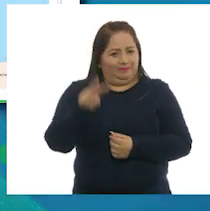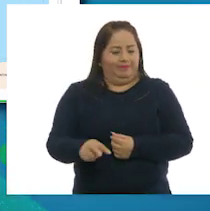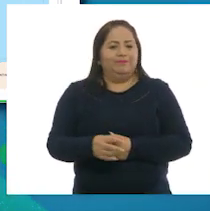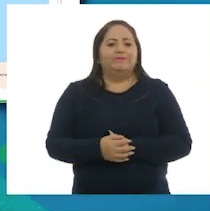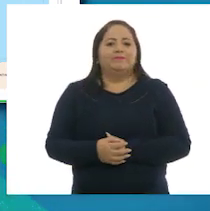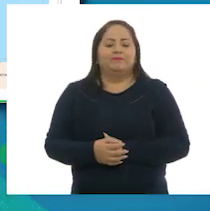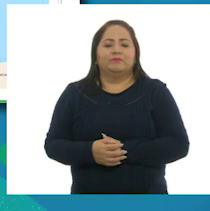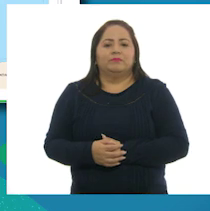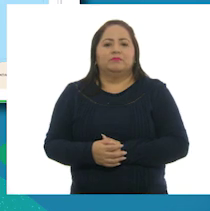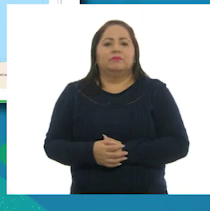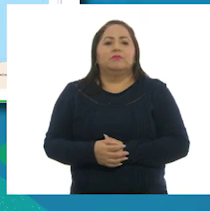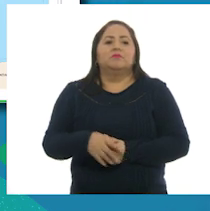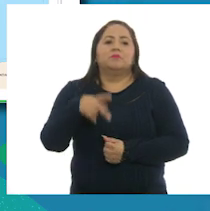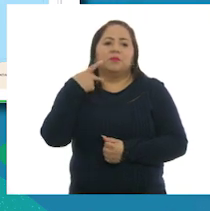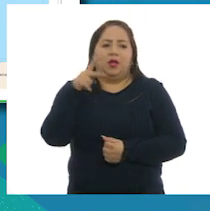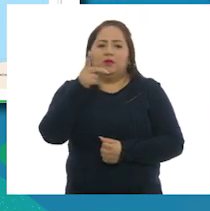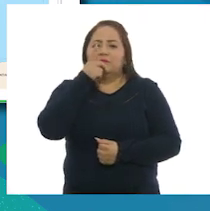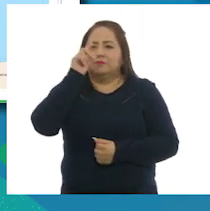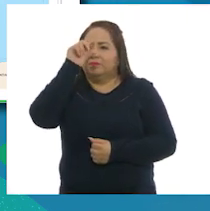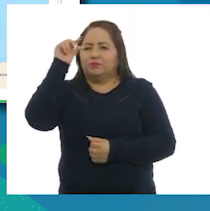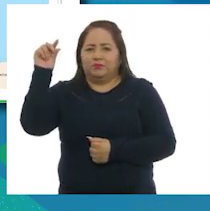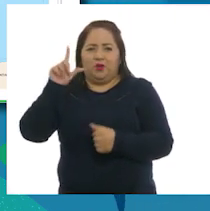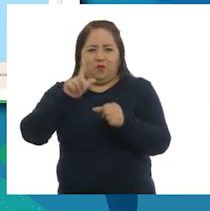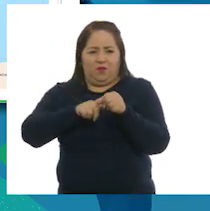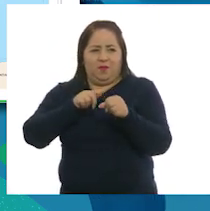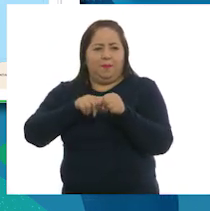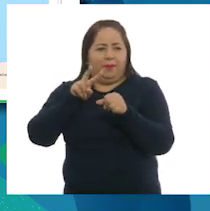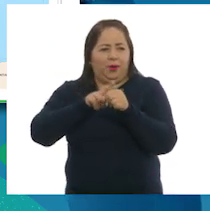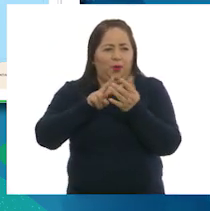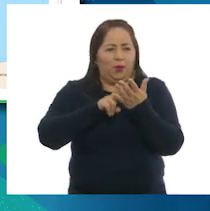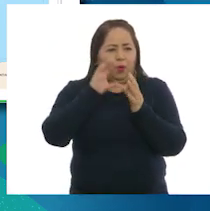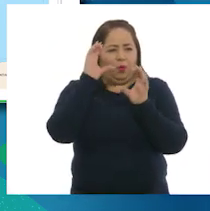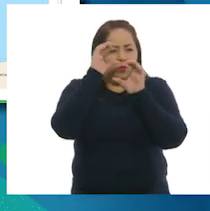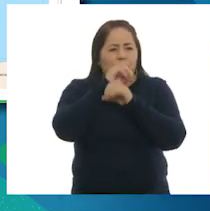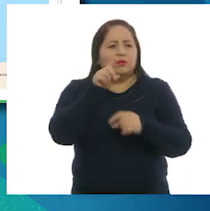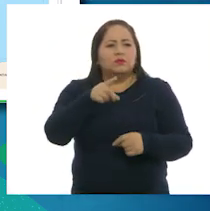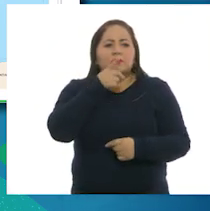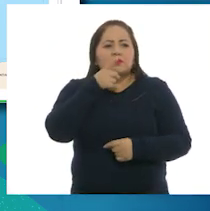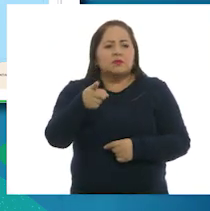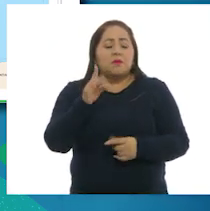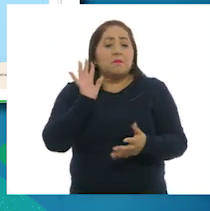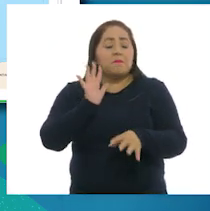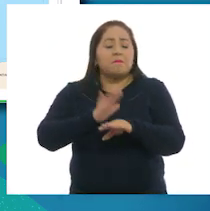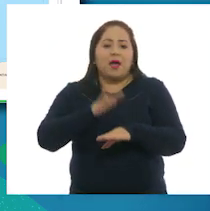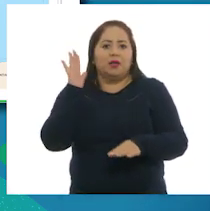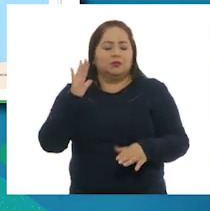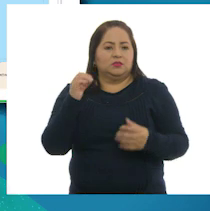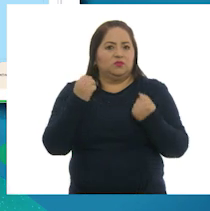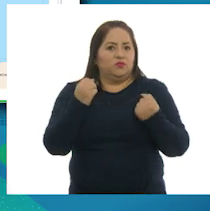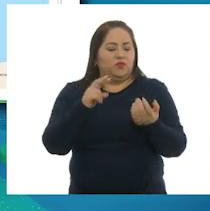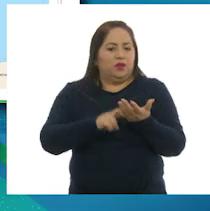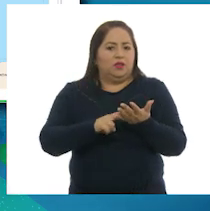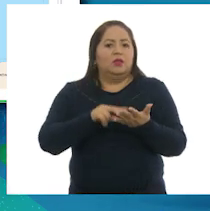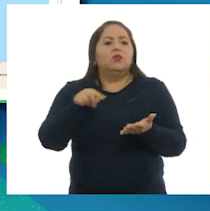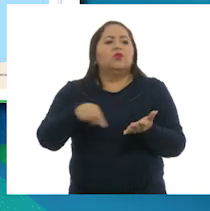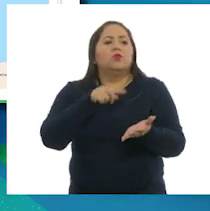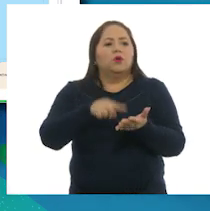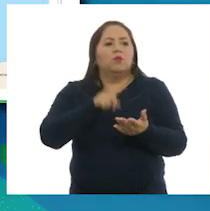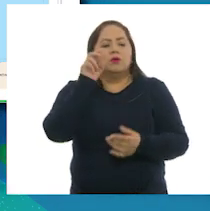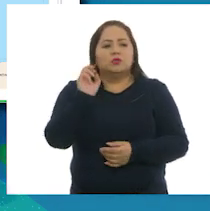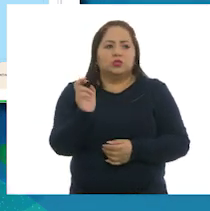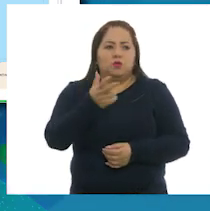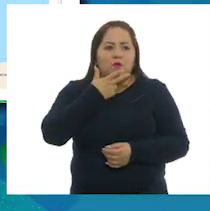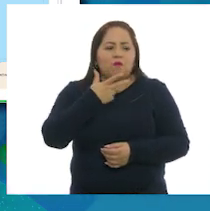Larisa. Según la simbología en color verde oscuro, se presenta la producción más alta, la cual se localiza en